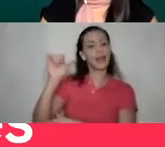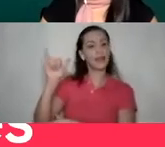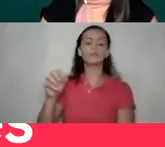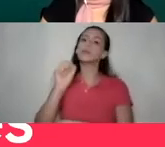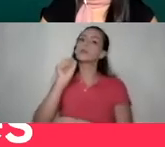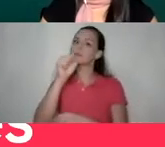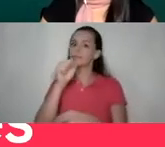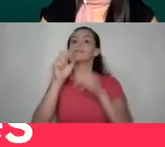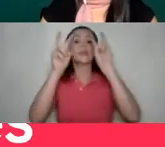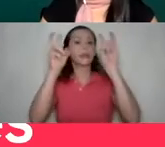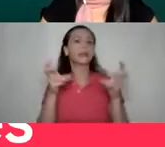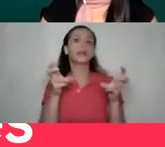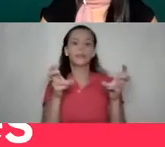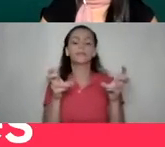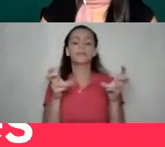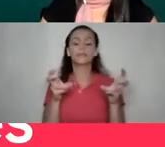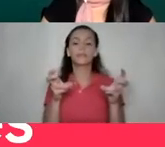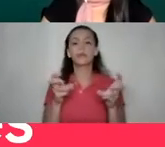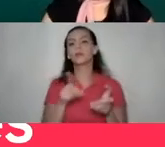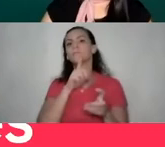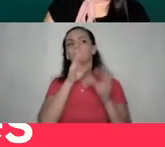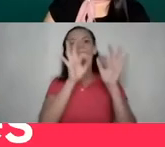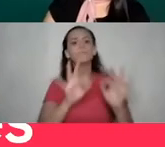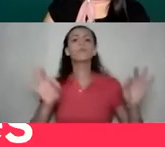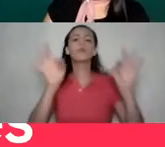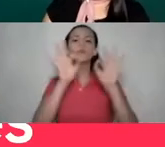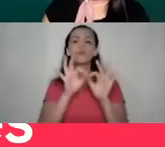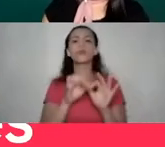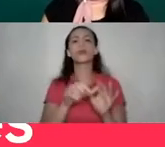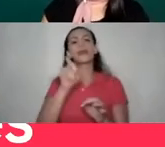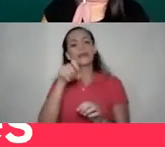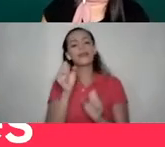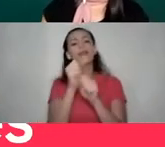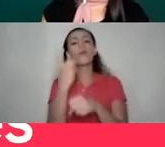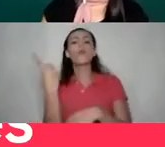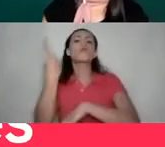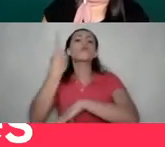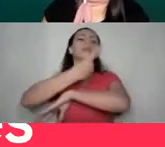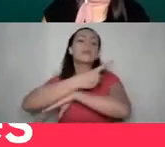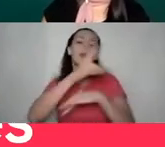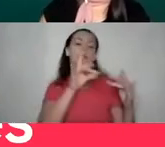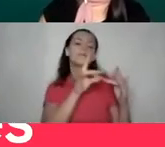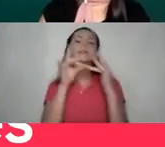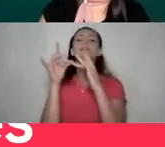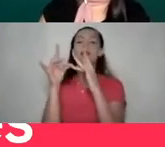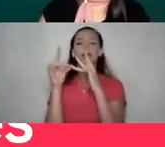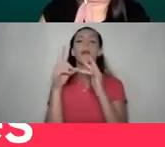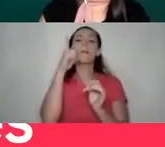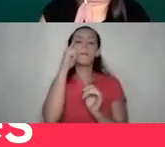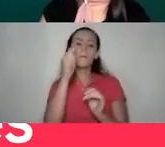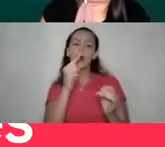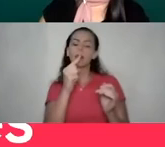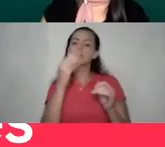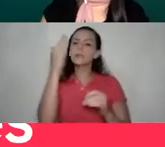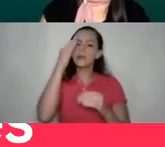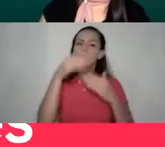tema que, bueno, tan importante es que hubo que hacer un día especialmente para sensibilizar en torno a